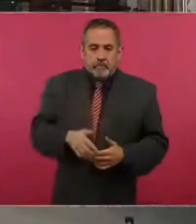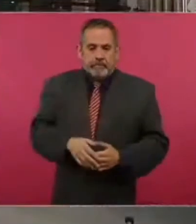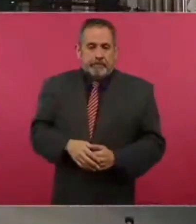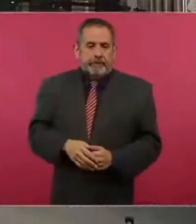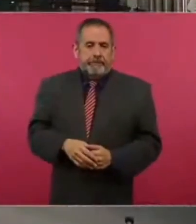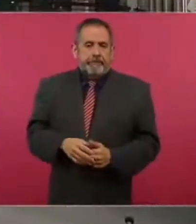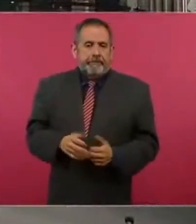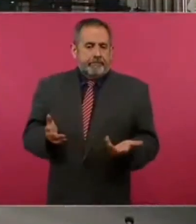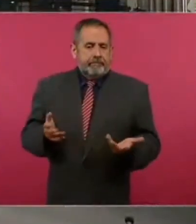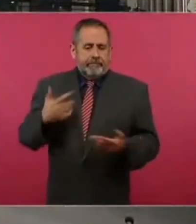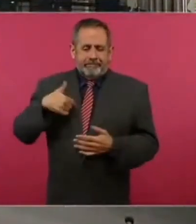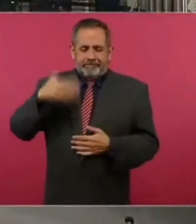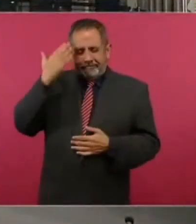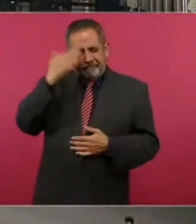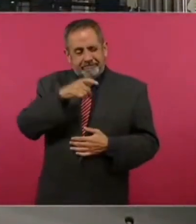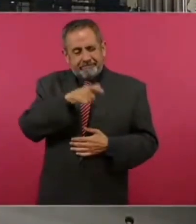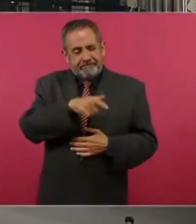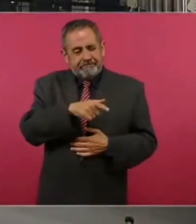Entonces, ya lo sabíamos.